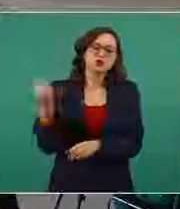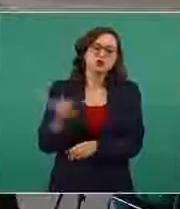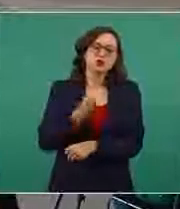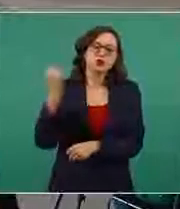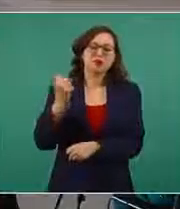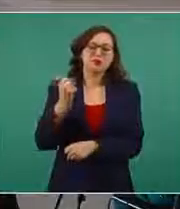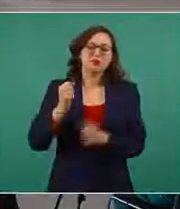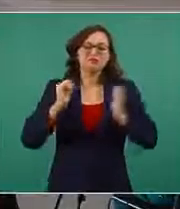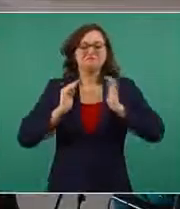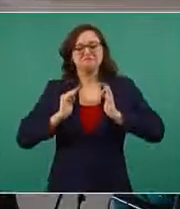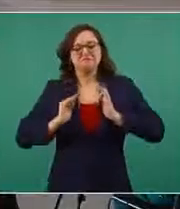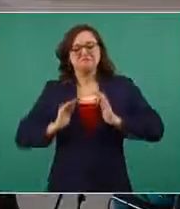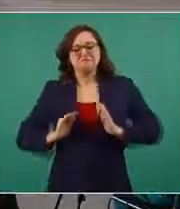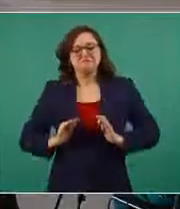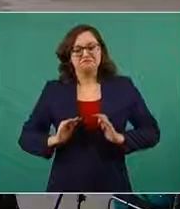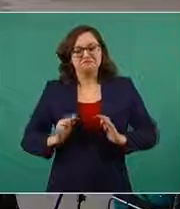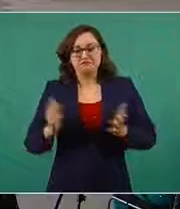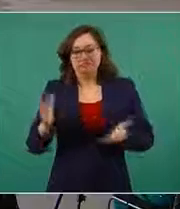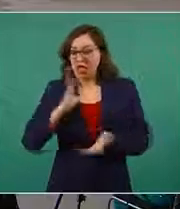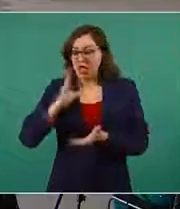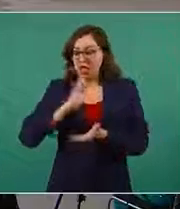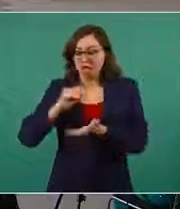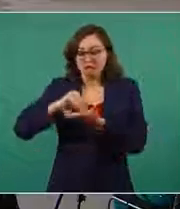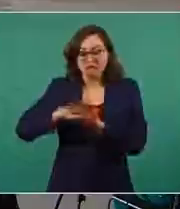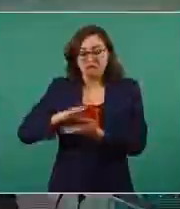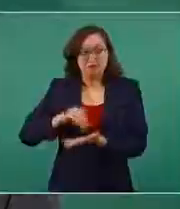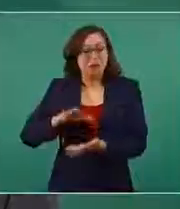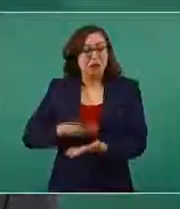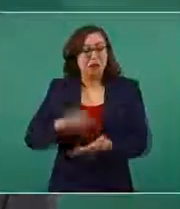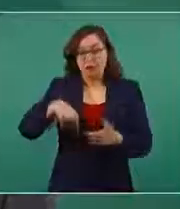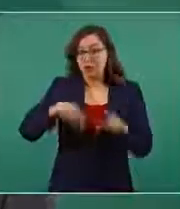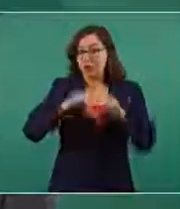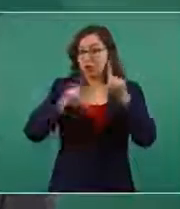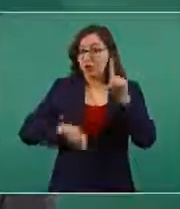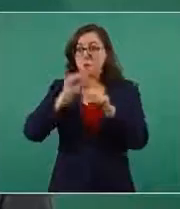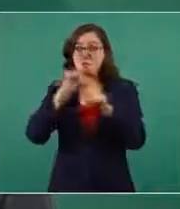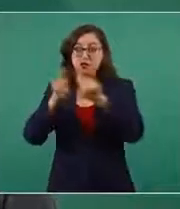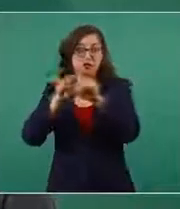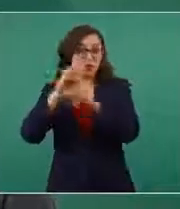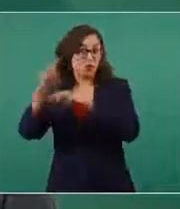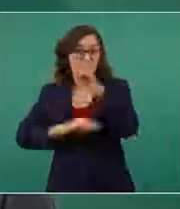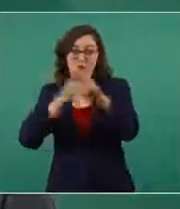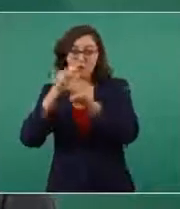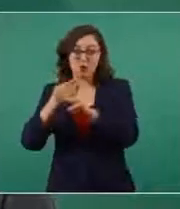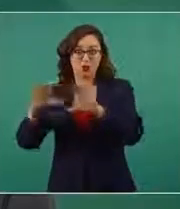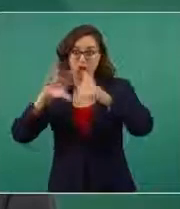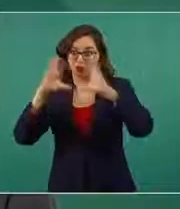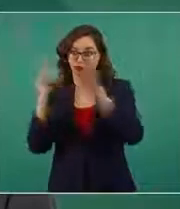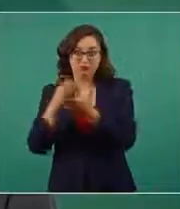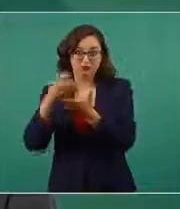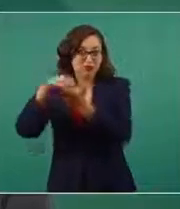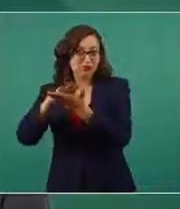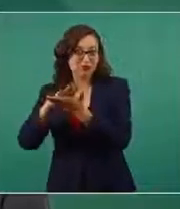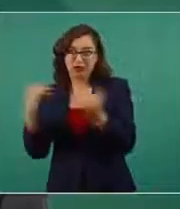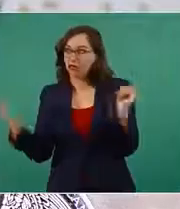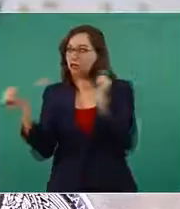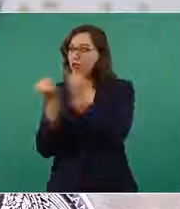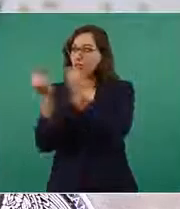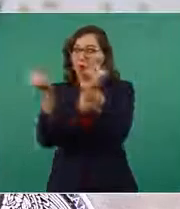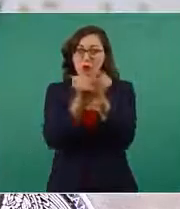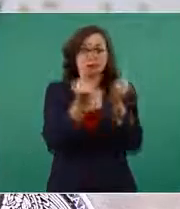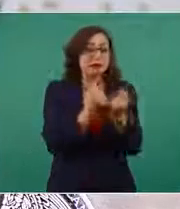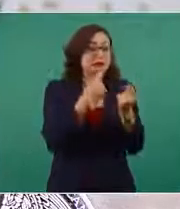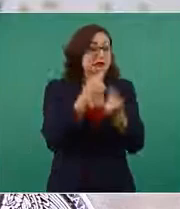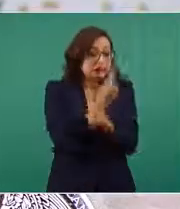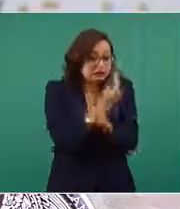evidencia científica, documentada en México y en el mundo a lo largo de la epidemia, muestra que la probabilidad de enfermedad